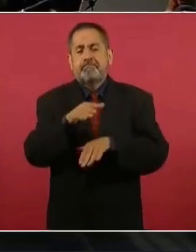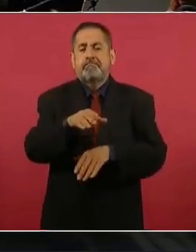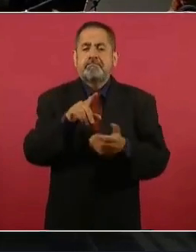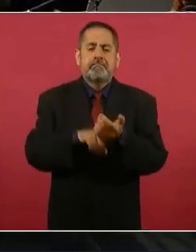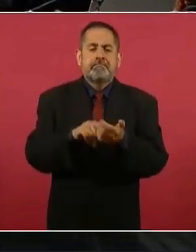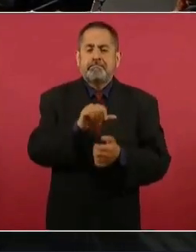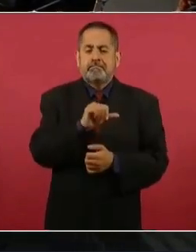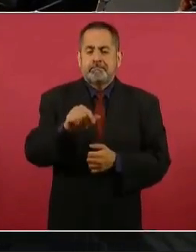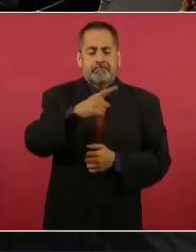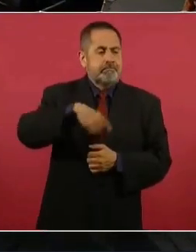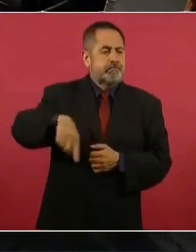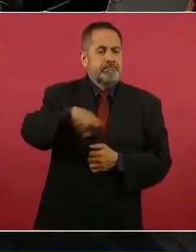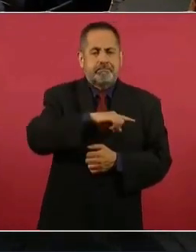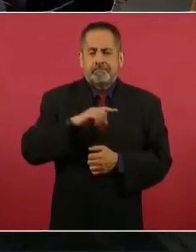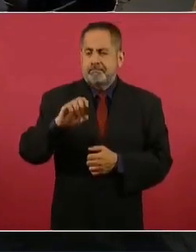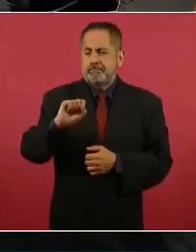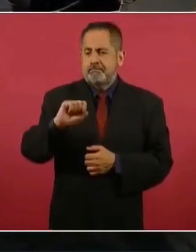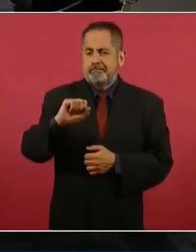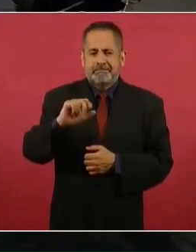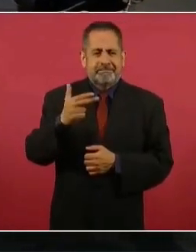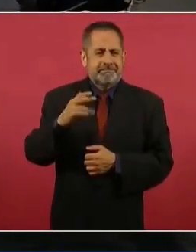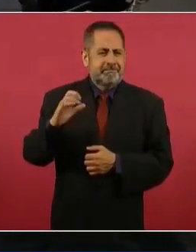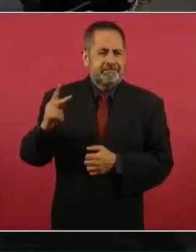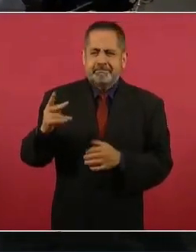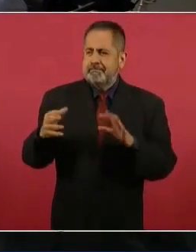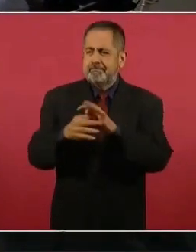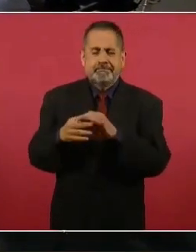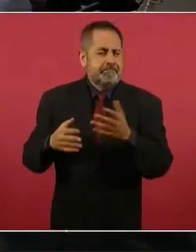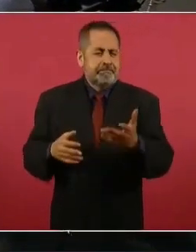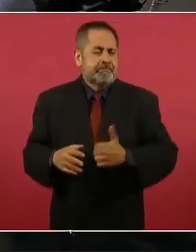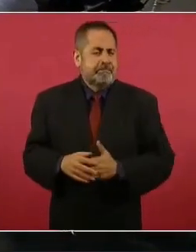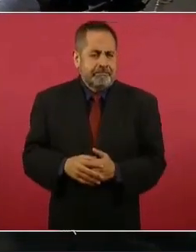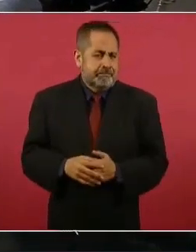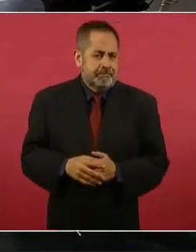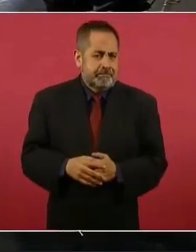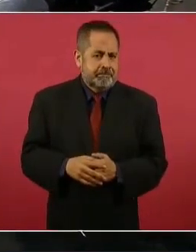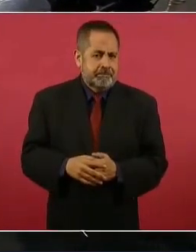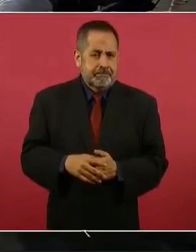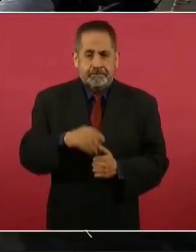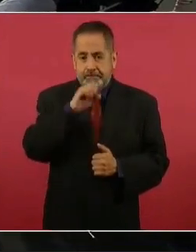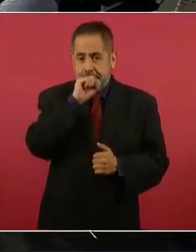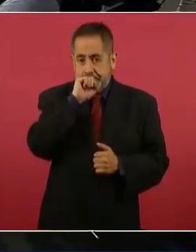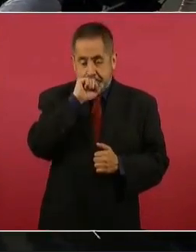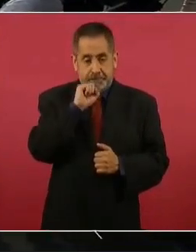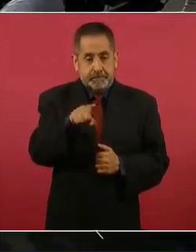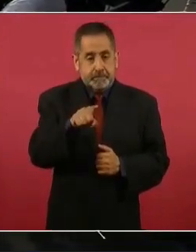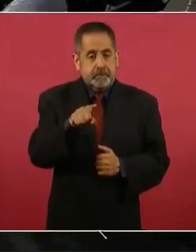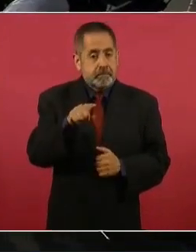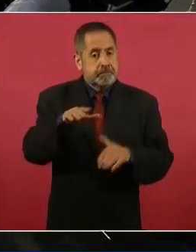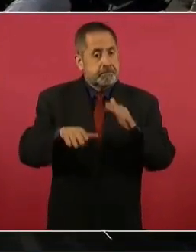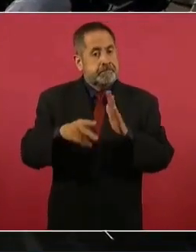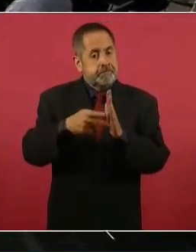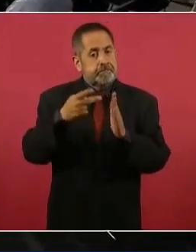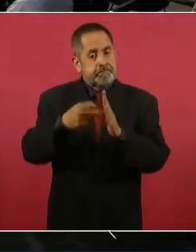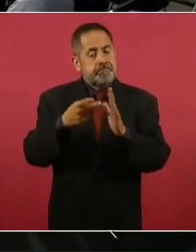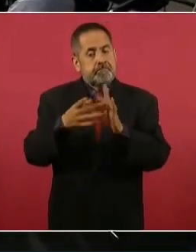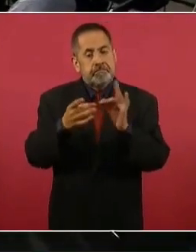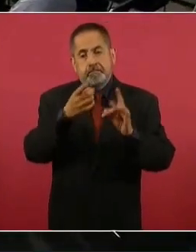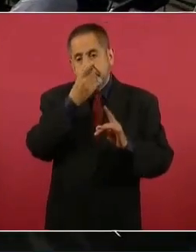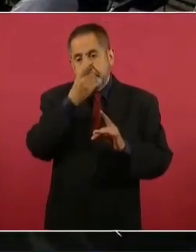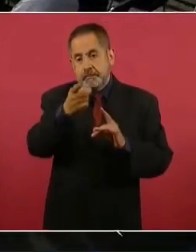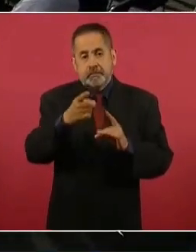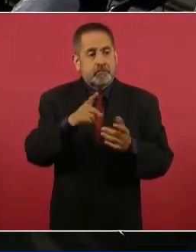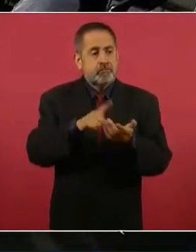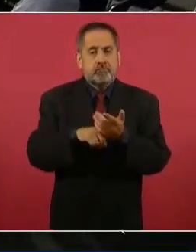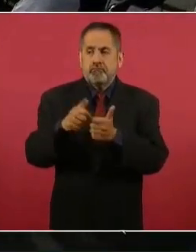ver con la hacienda pública. De ahí que también incluso cuando se menciona los